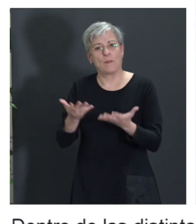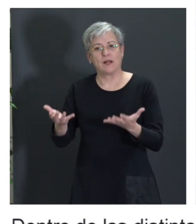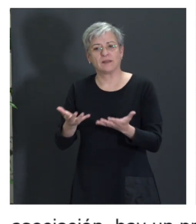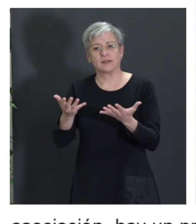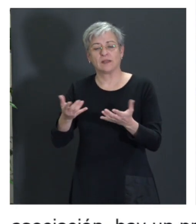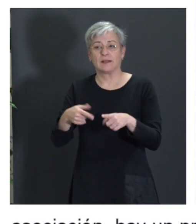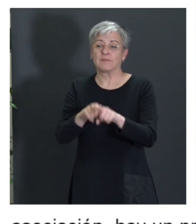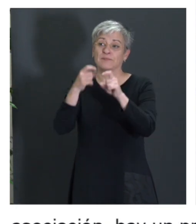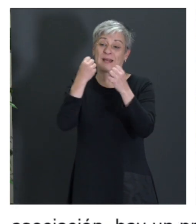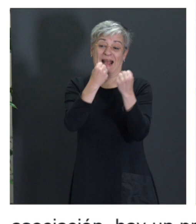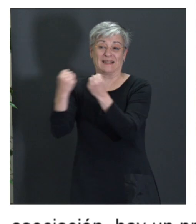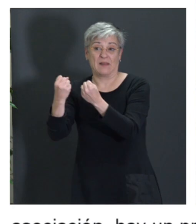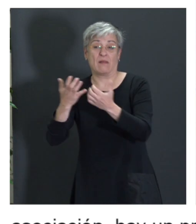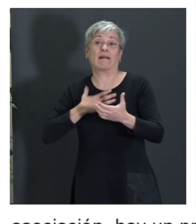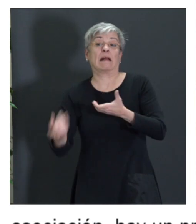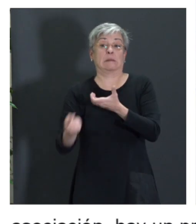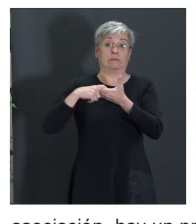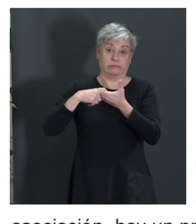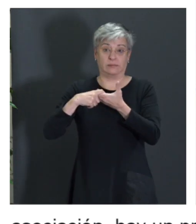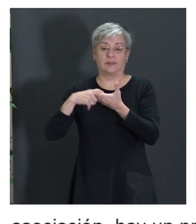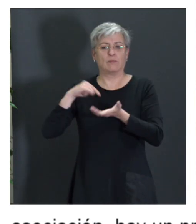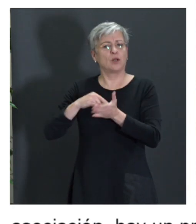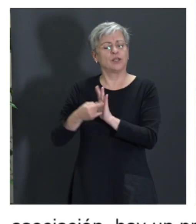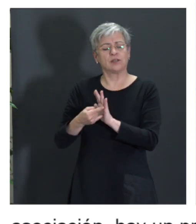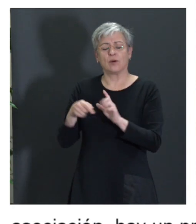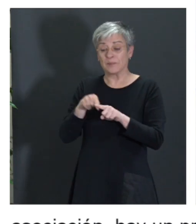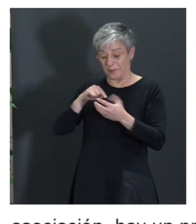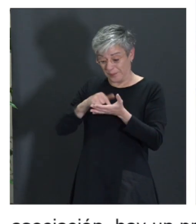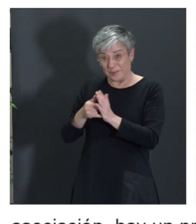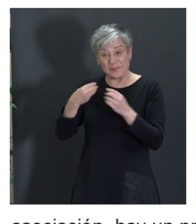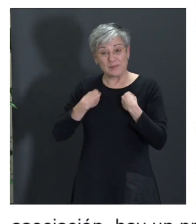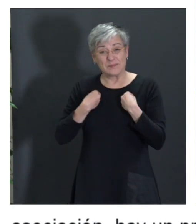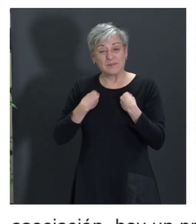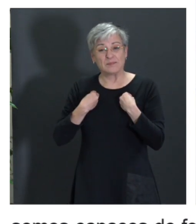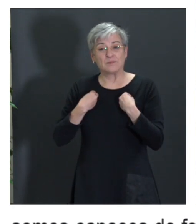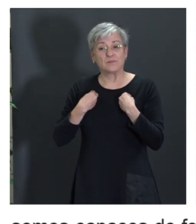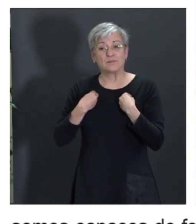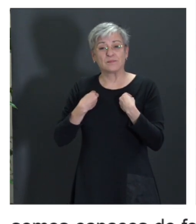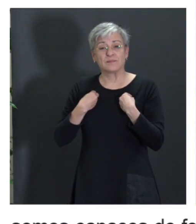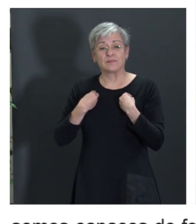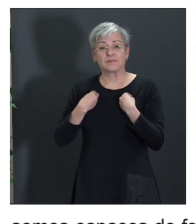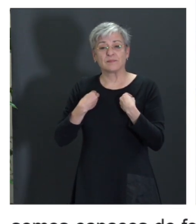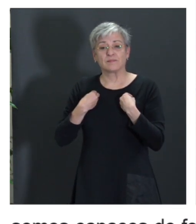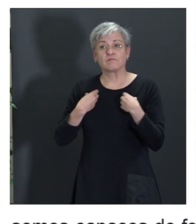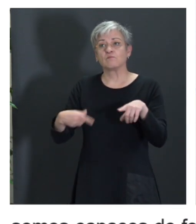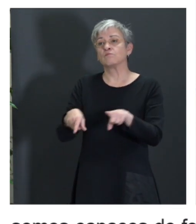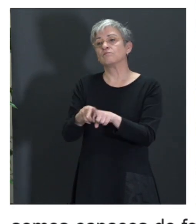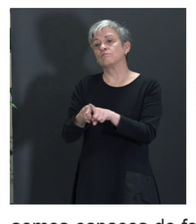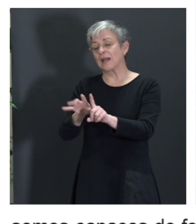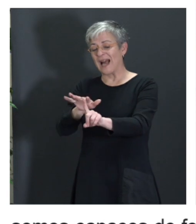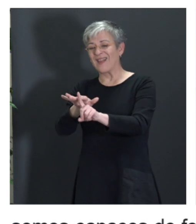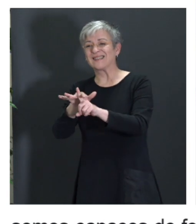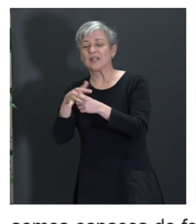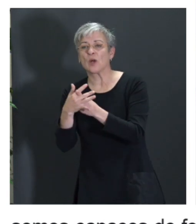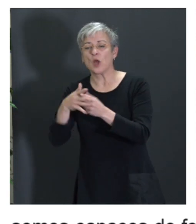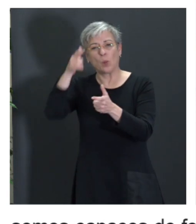entidades que se quieran sumar al mismo, que es tratar de, bueno, con toda la situación de la España